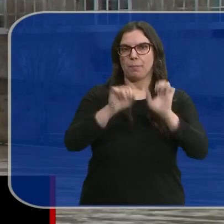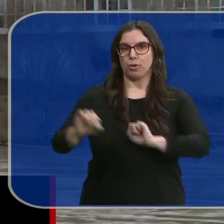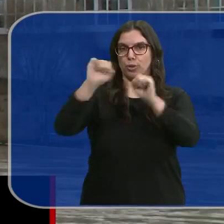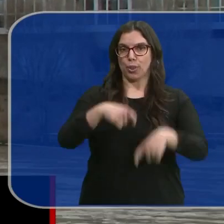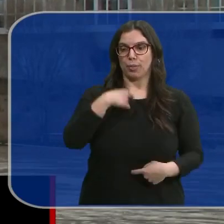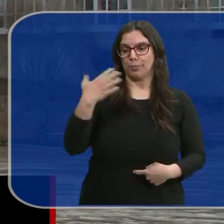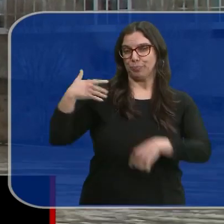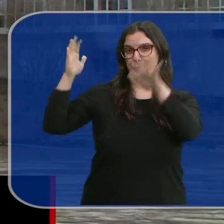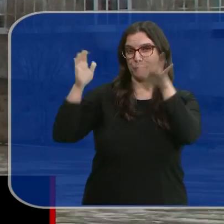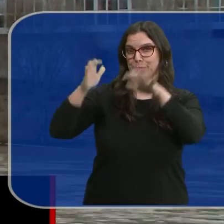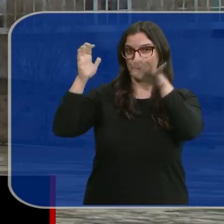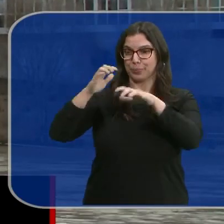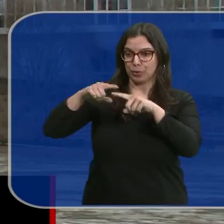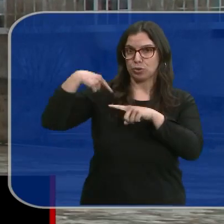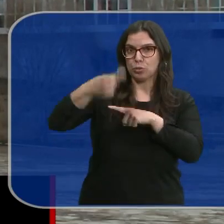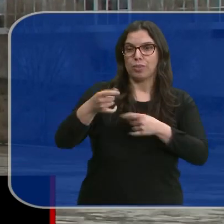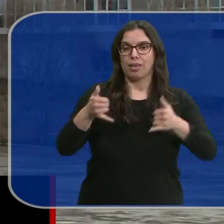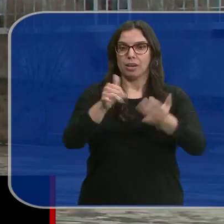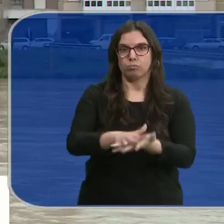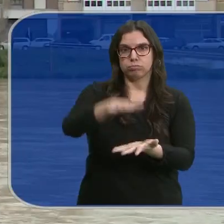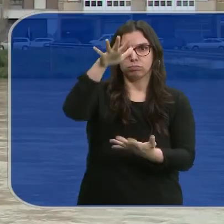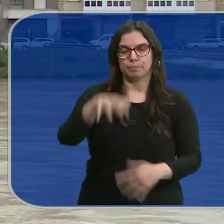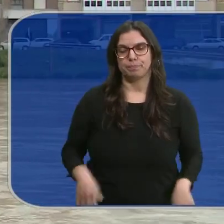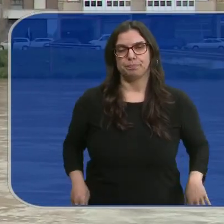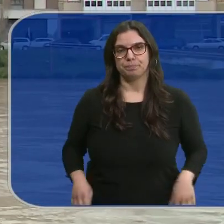precipitaciones de los últimos días han provocado esta situación.